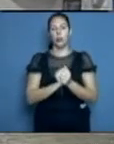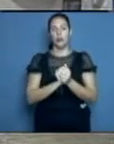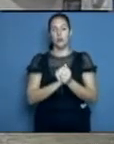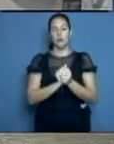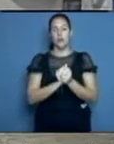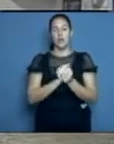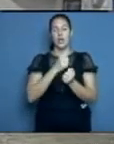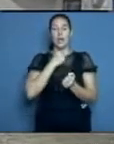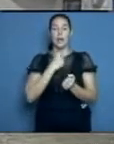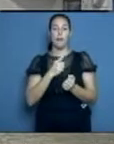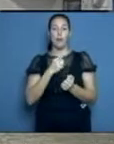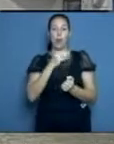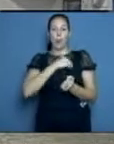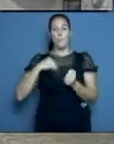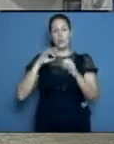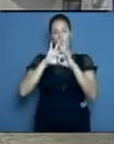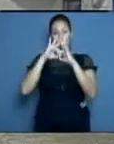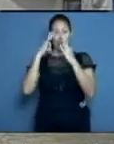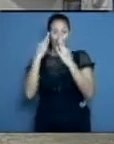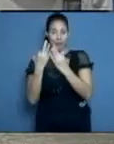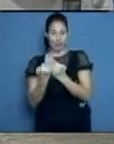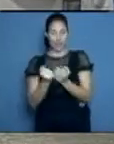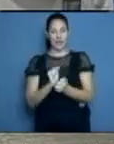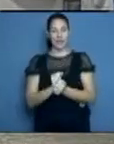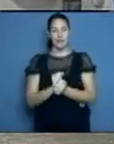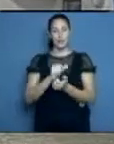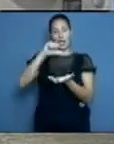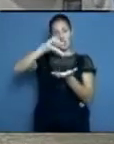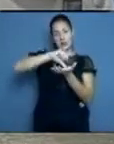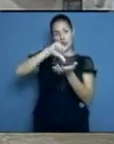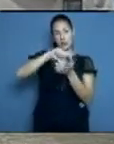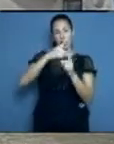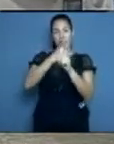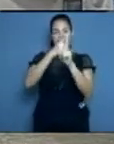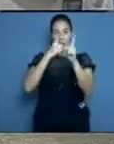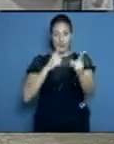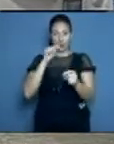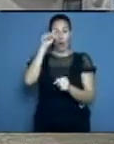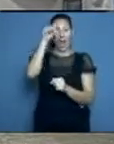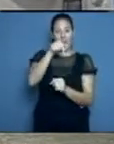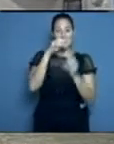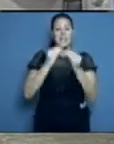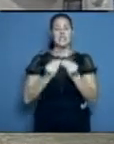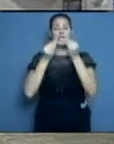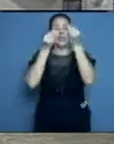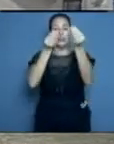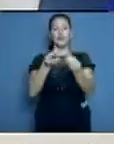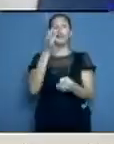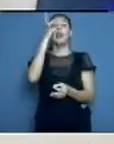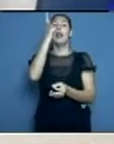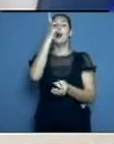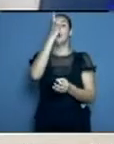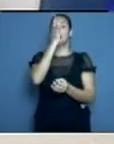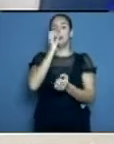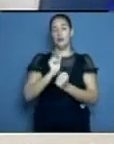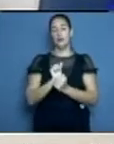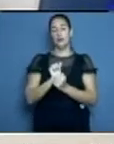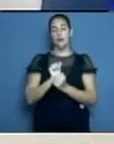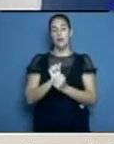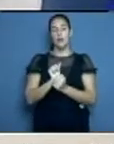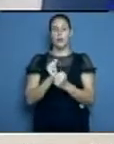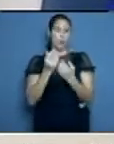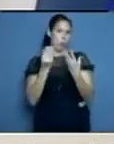Policlínicos. Para manejo también del médico y la enfermera familiar. Centros de aislamiento de menos riesgo. Porque hay muchos pacientes, todo el mundo aboga porque quiere